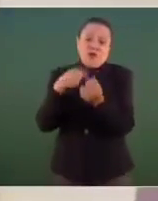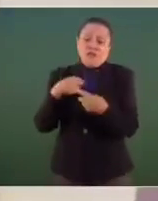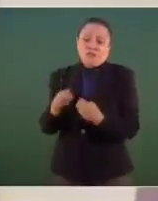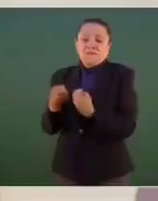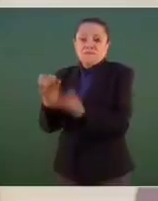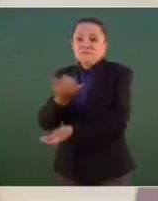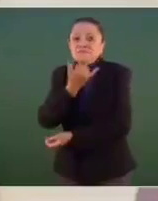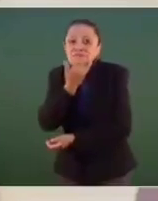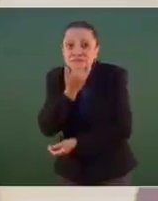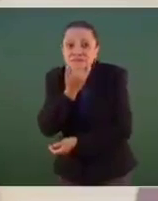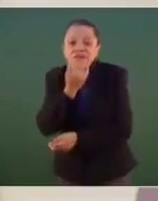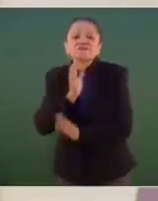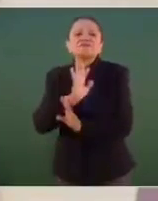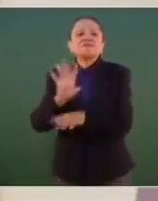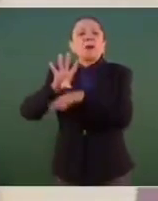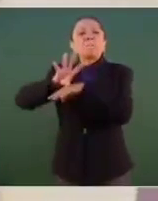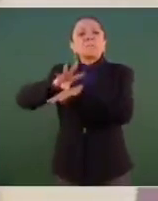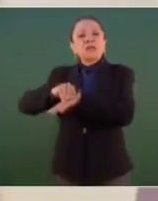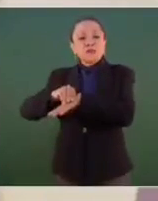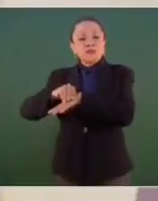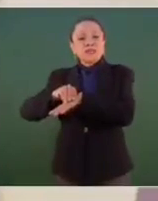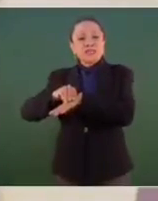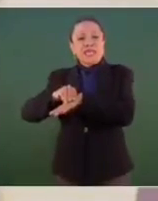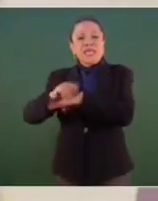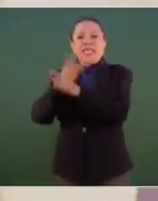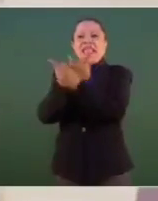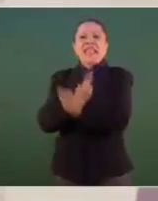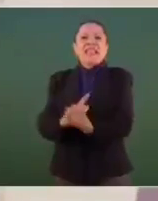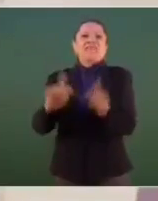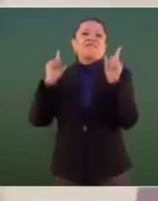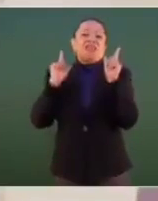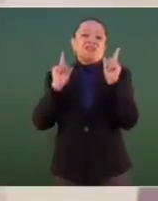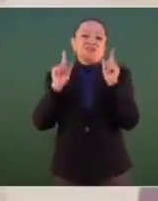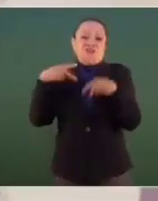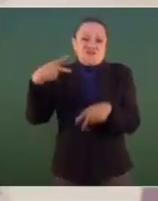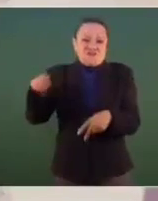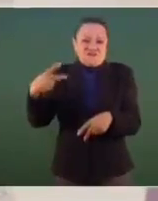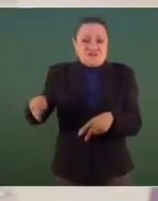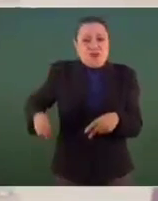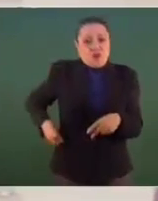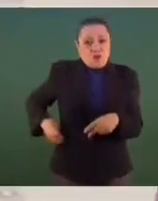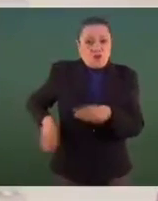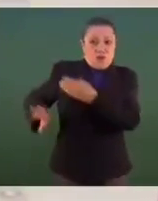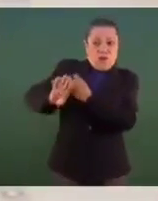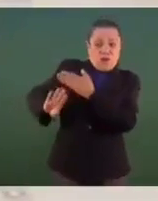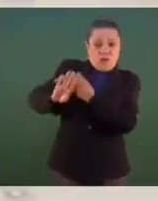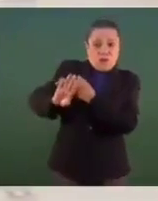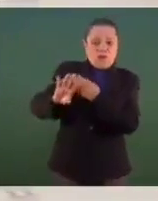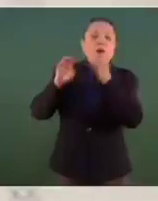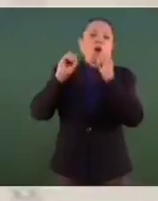la liberación de la culpa de quien te ofendió.